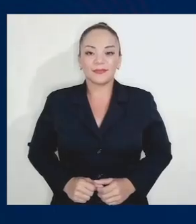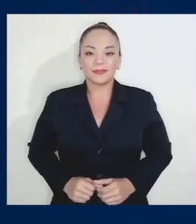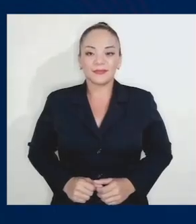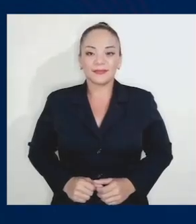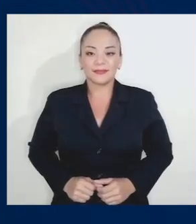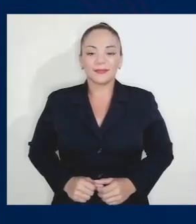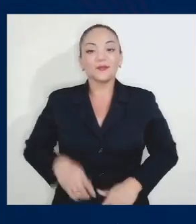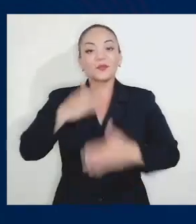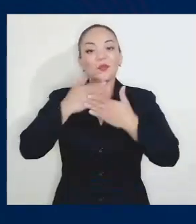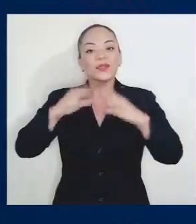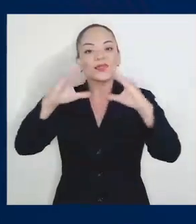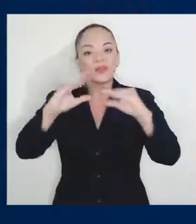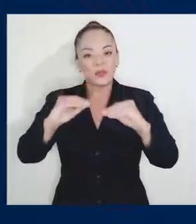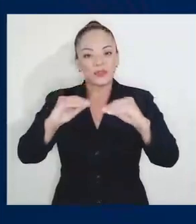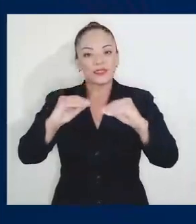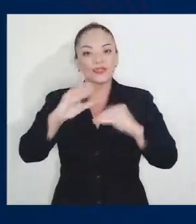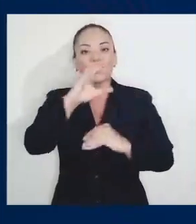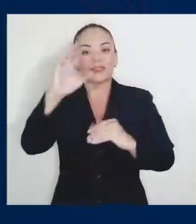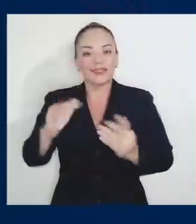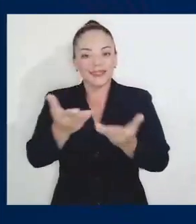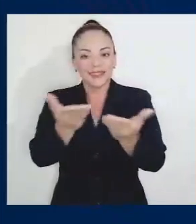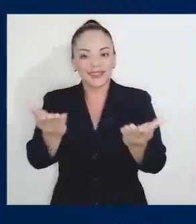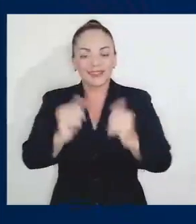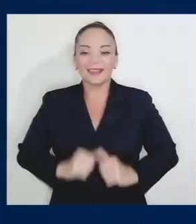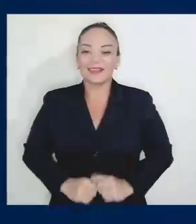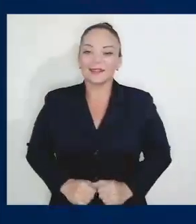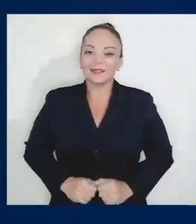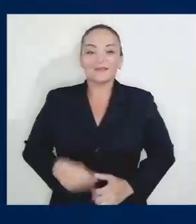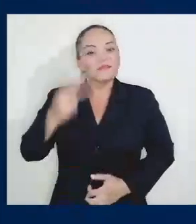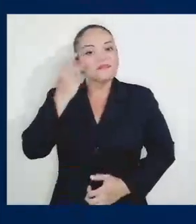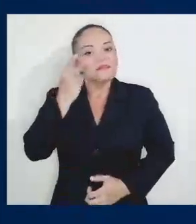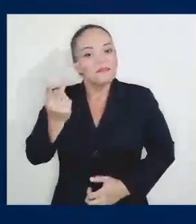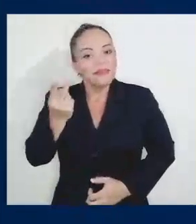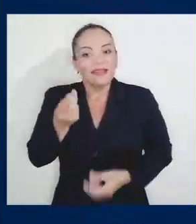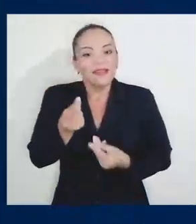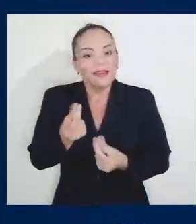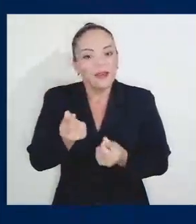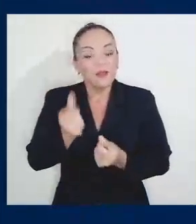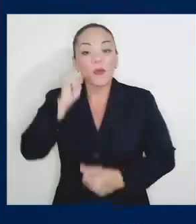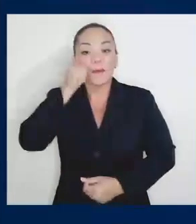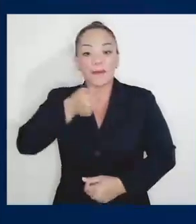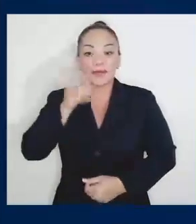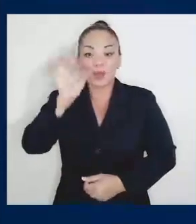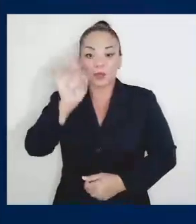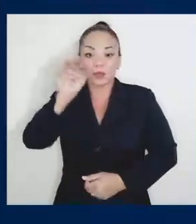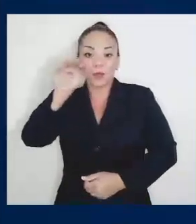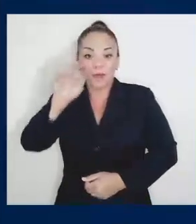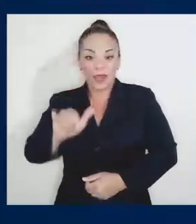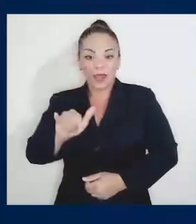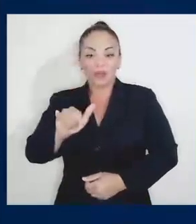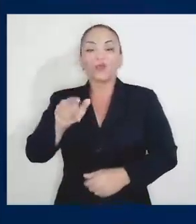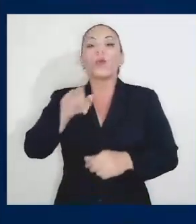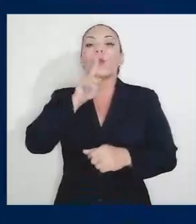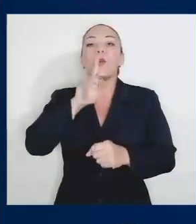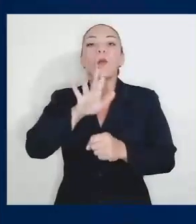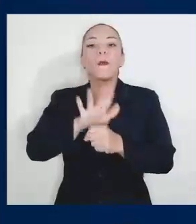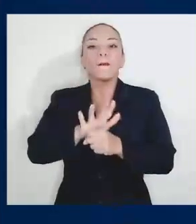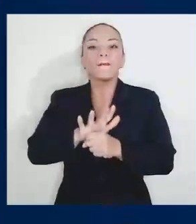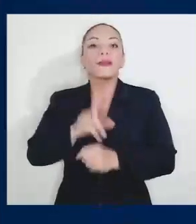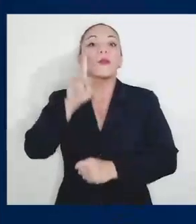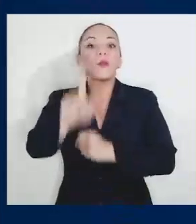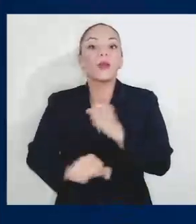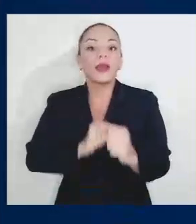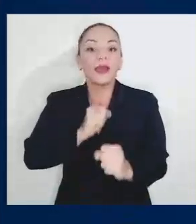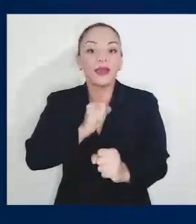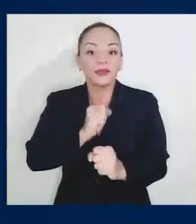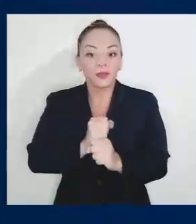Muy buenas noches compatriotas, quien iba a decir, mañana 8 de mayo se cumple un año desde que asumimos